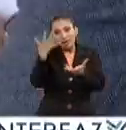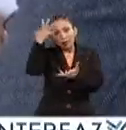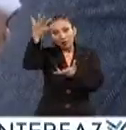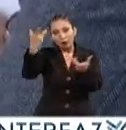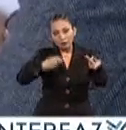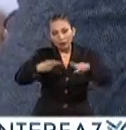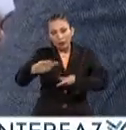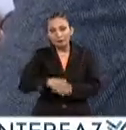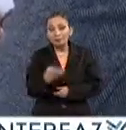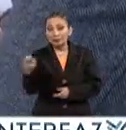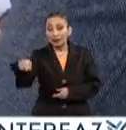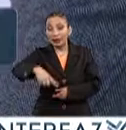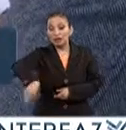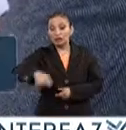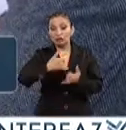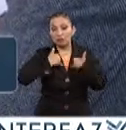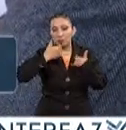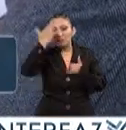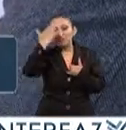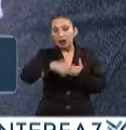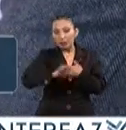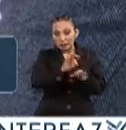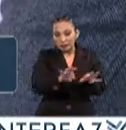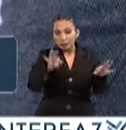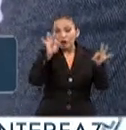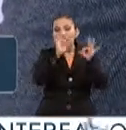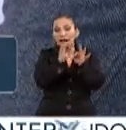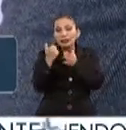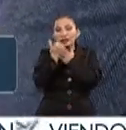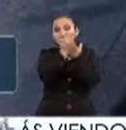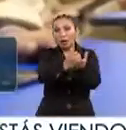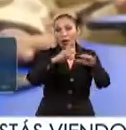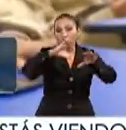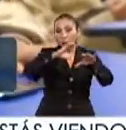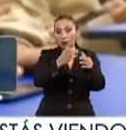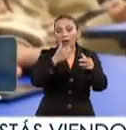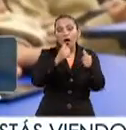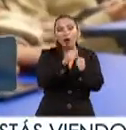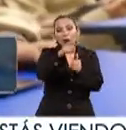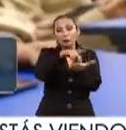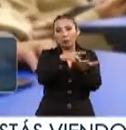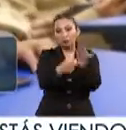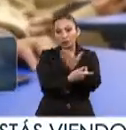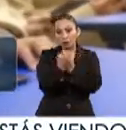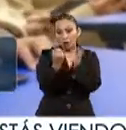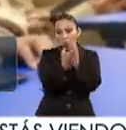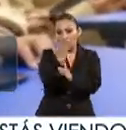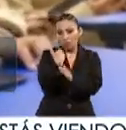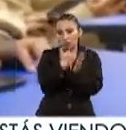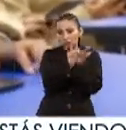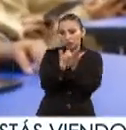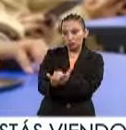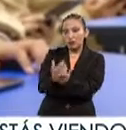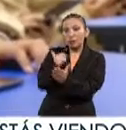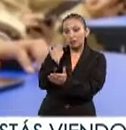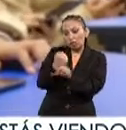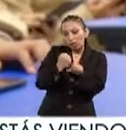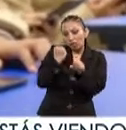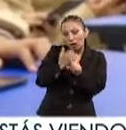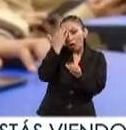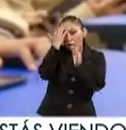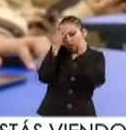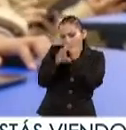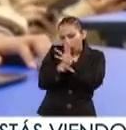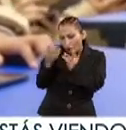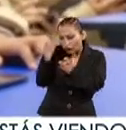en un futuro. Estos jóvenes están conscientes de la importancia de ayudar a la comunidad a través de un proyecto innovador, por lo que ponen en práctica sus